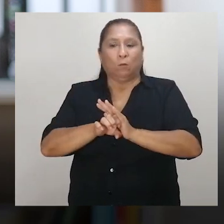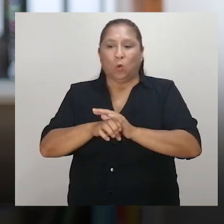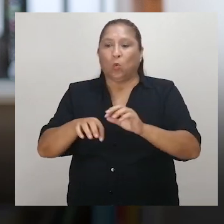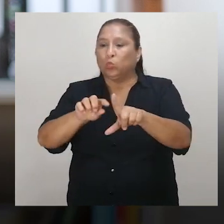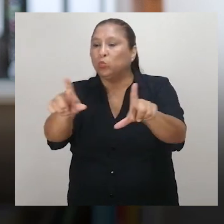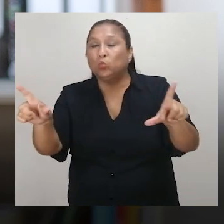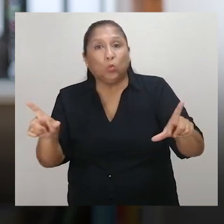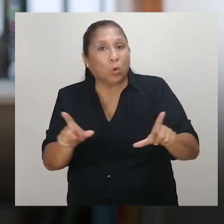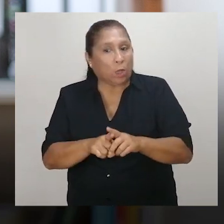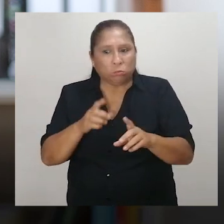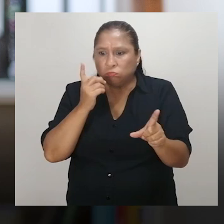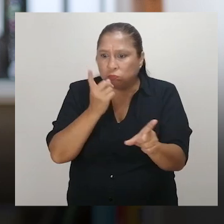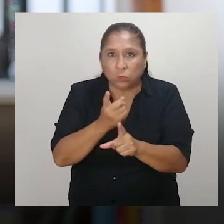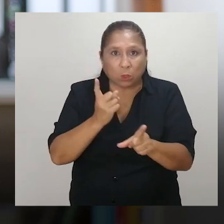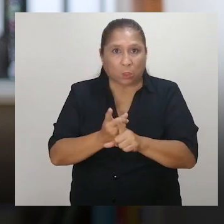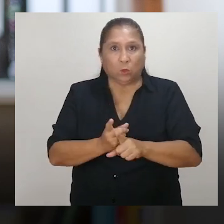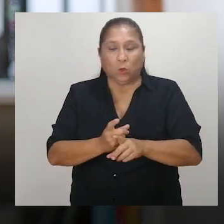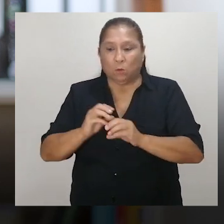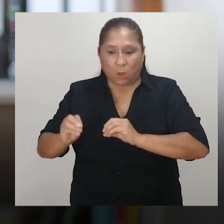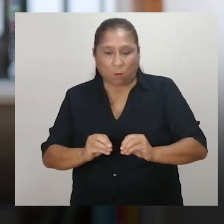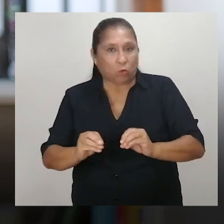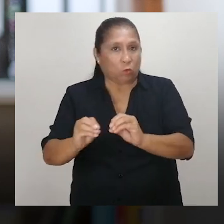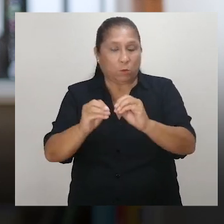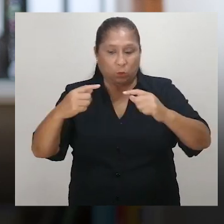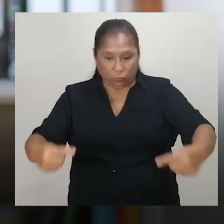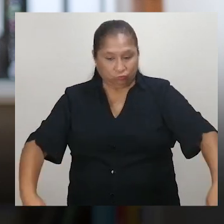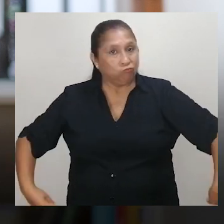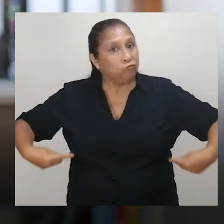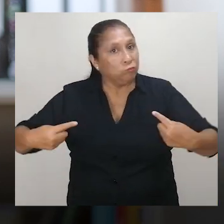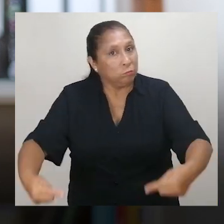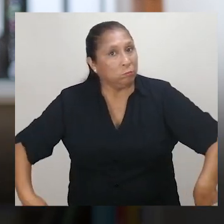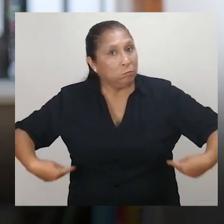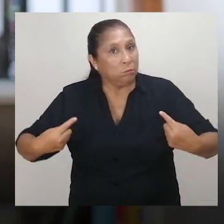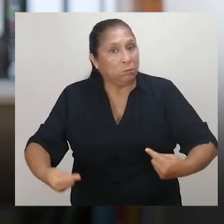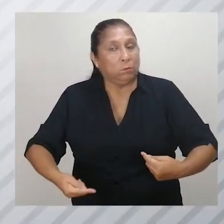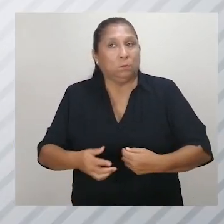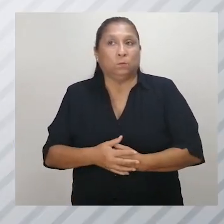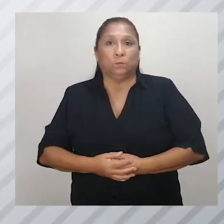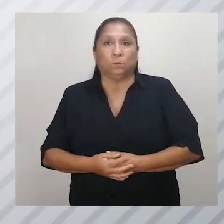la disposición de espacios adecuados para la movilización en silla de ruedas.